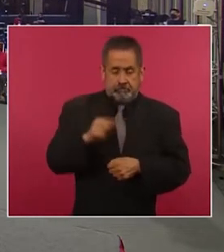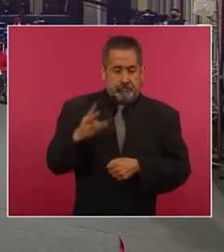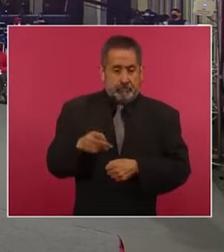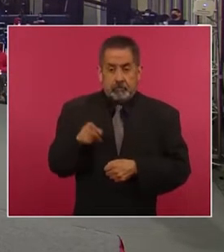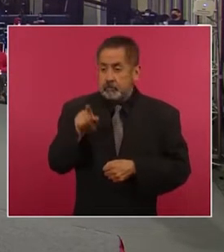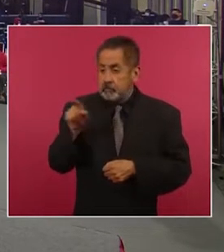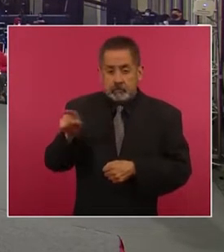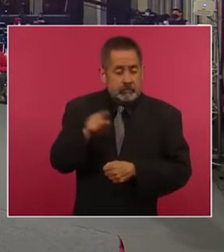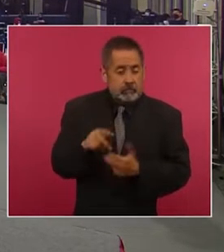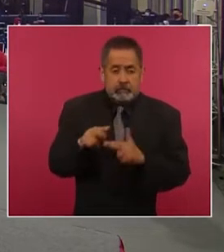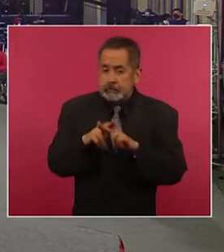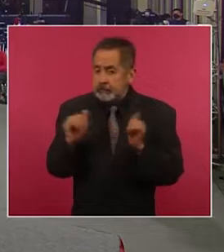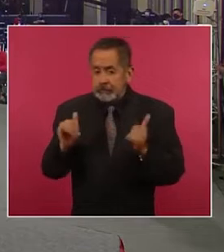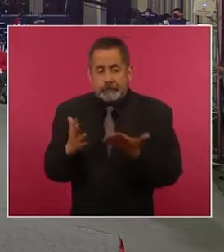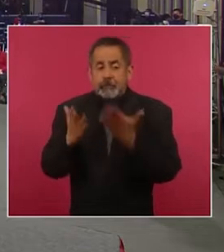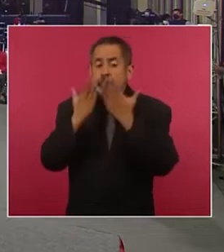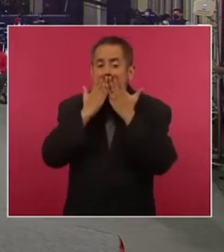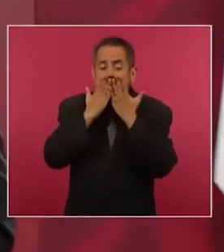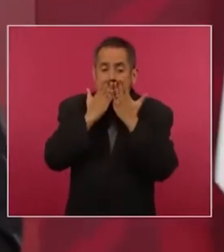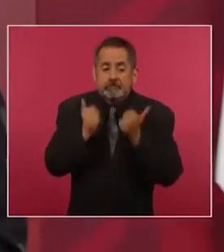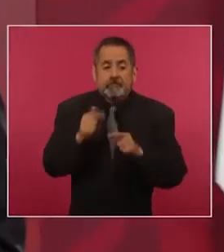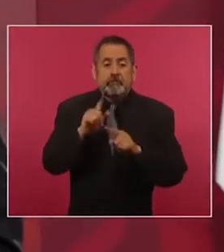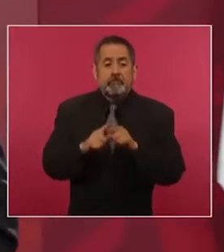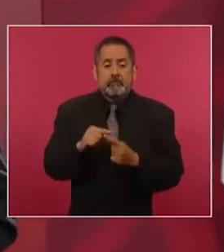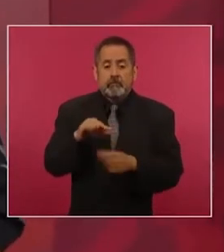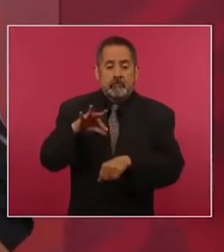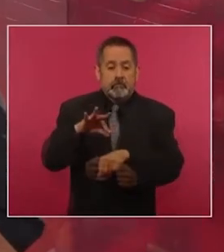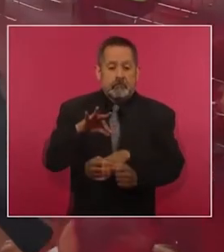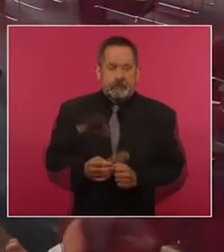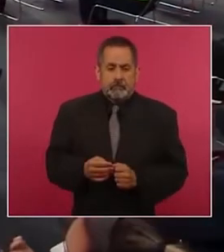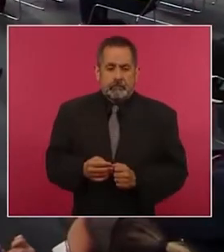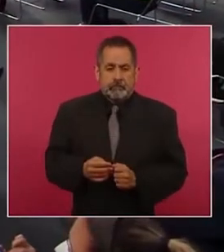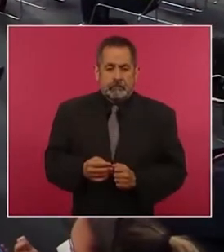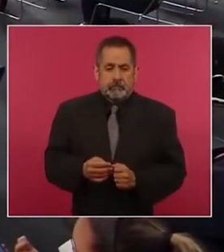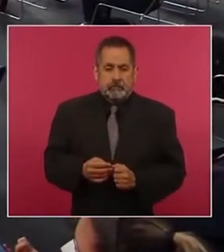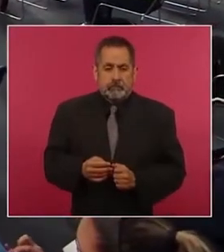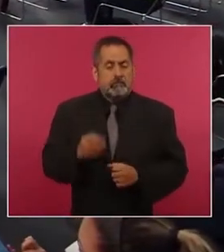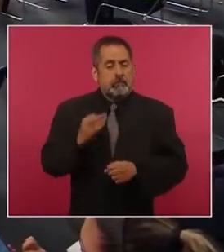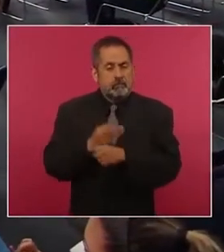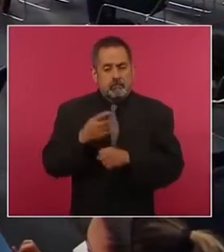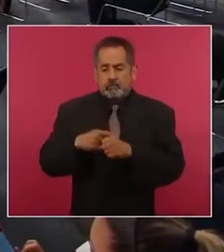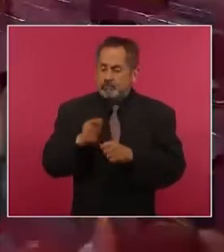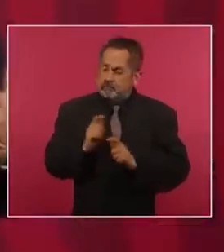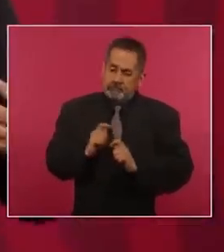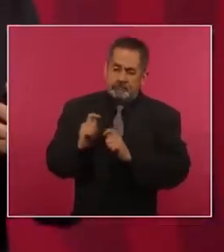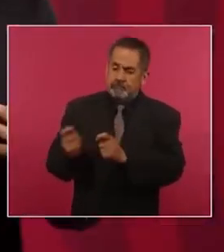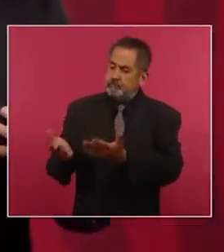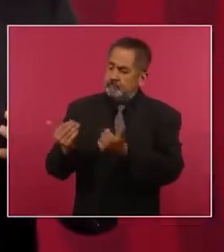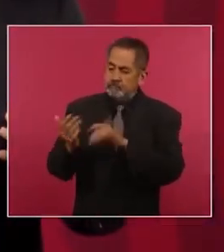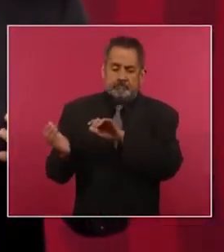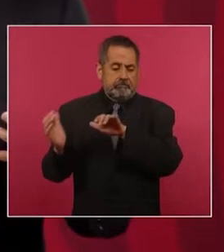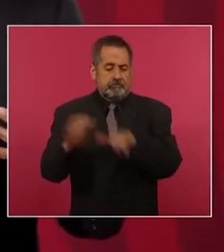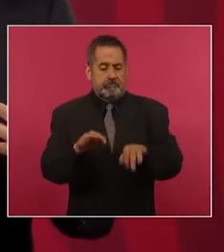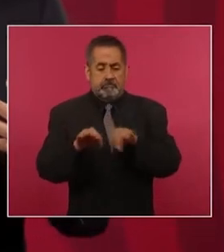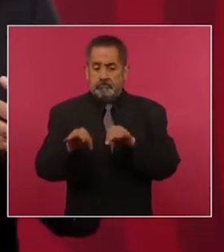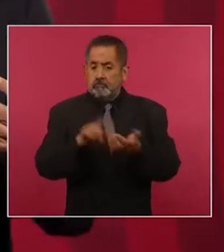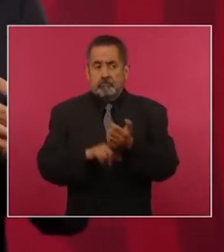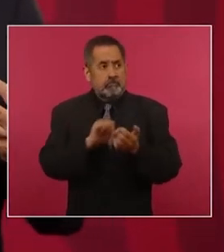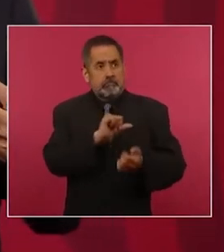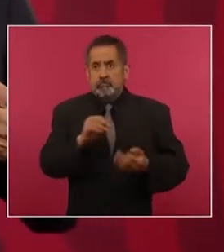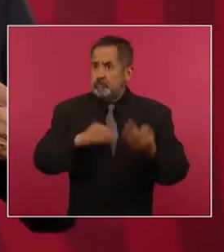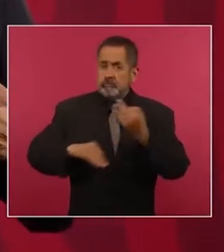ninguno de los tres había pediatra, contratando a todos los médicos.